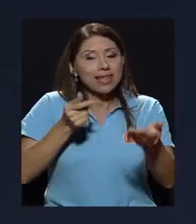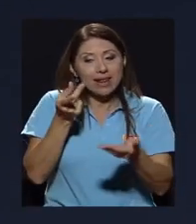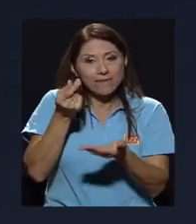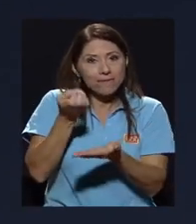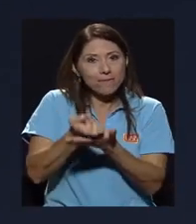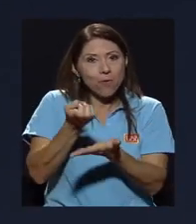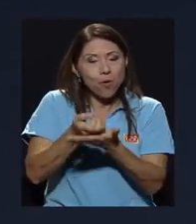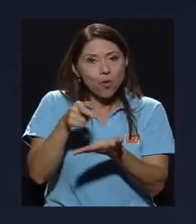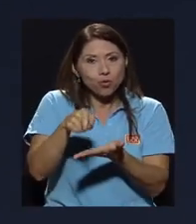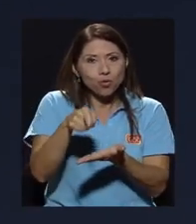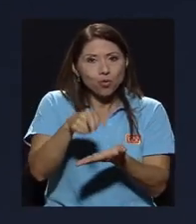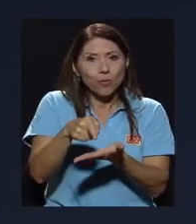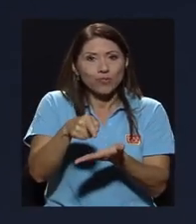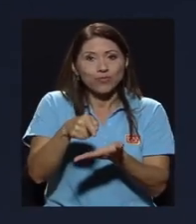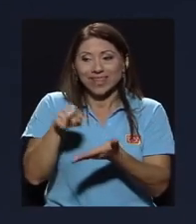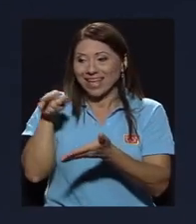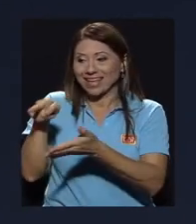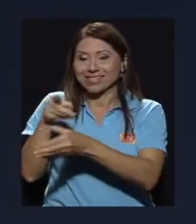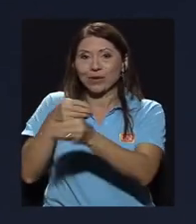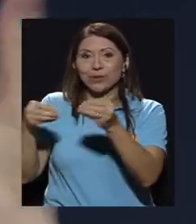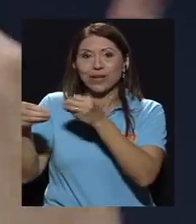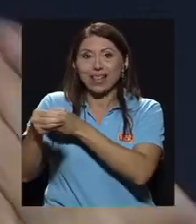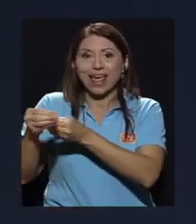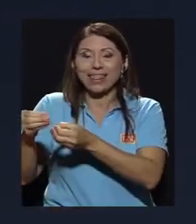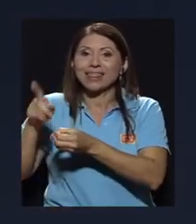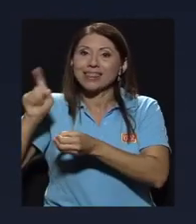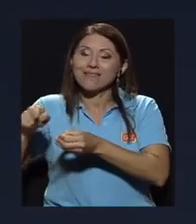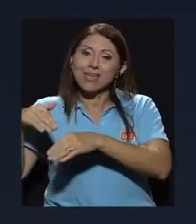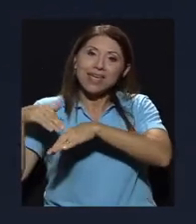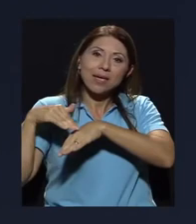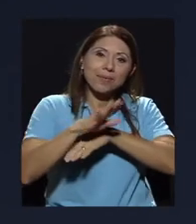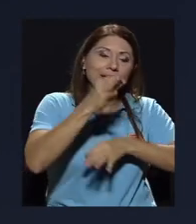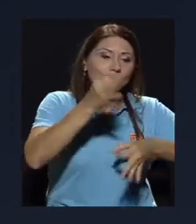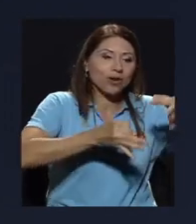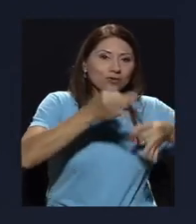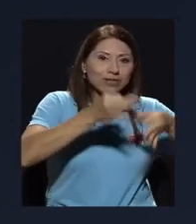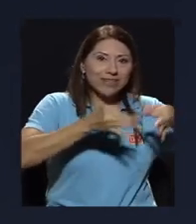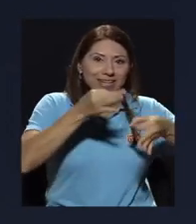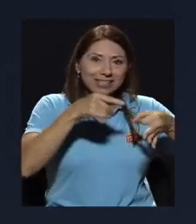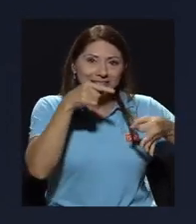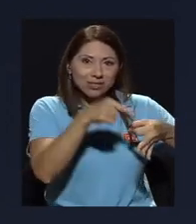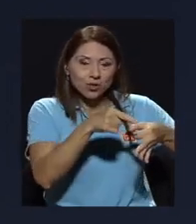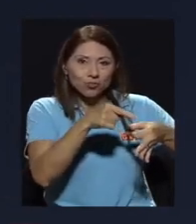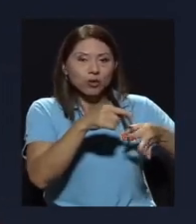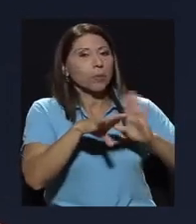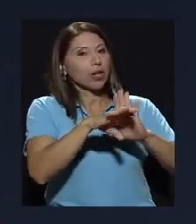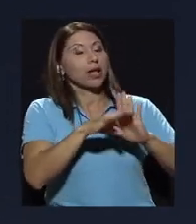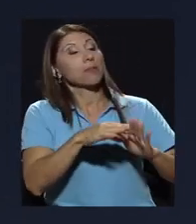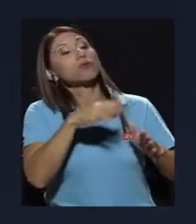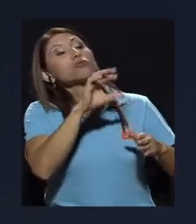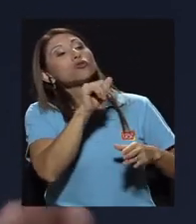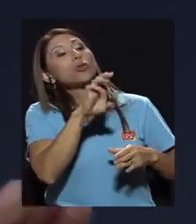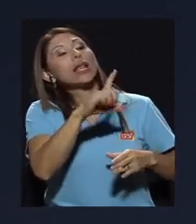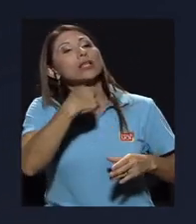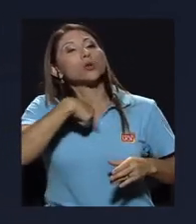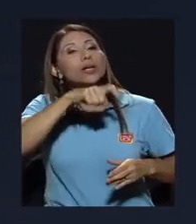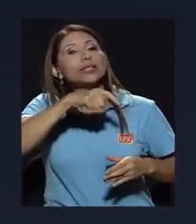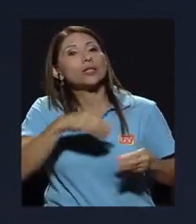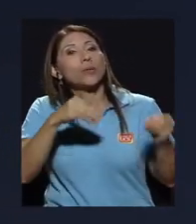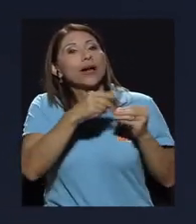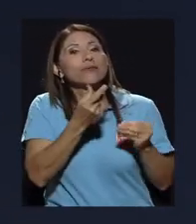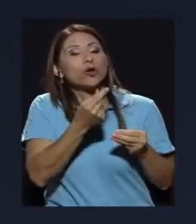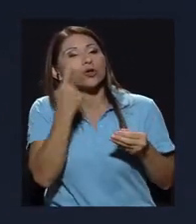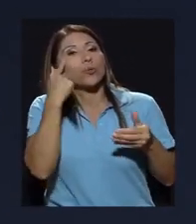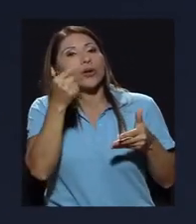que ellos soliciten la unidad de gestión debe mandar una justificación señores SUTEL yo necesito más fondos por eso